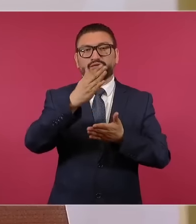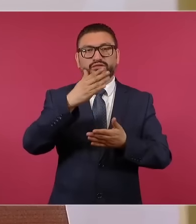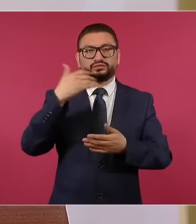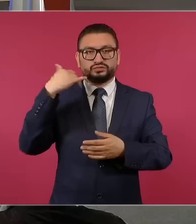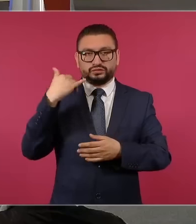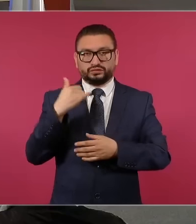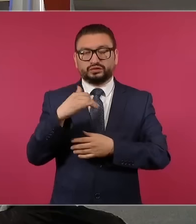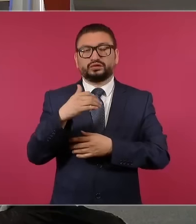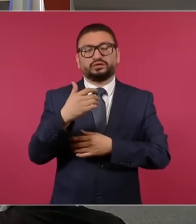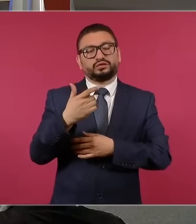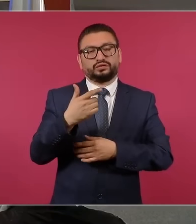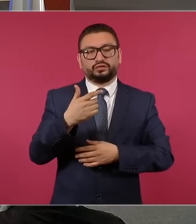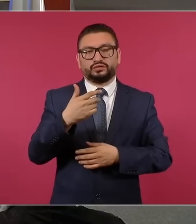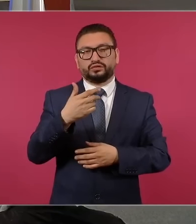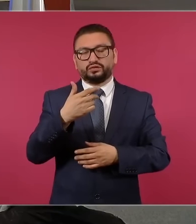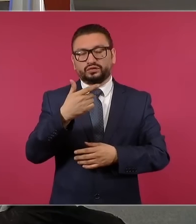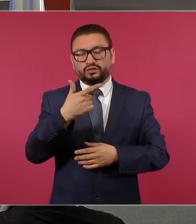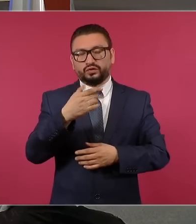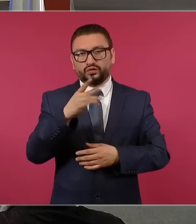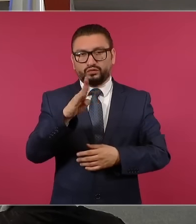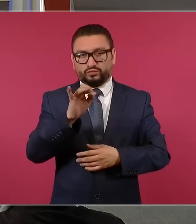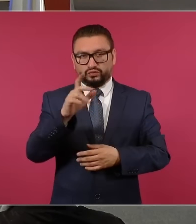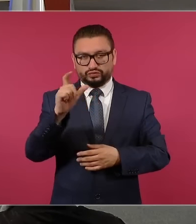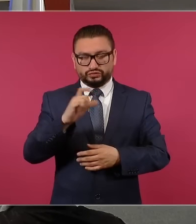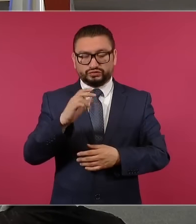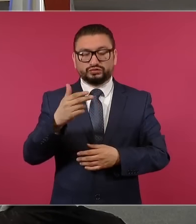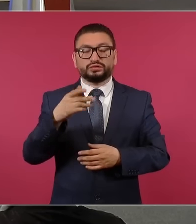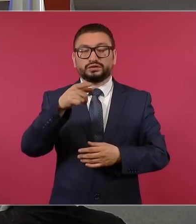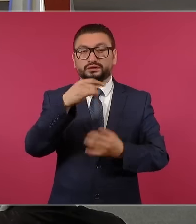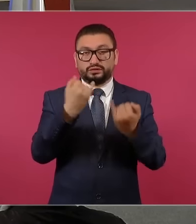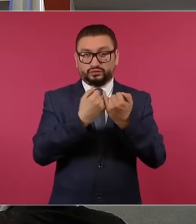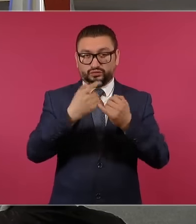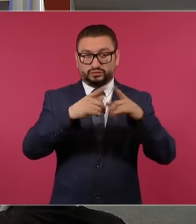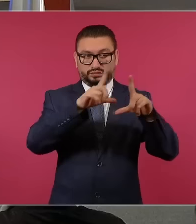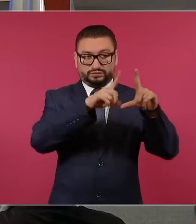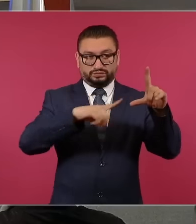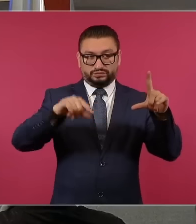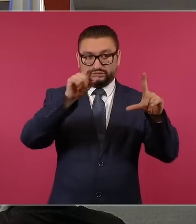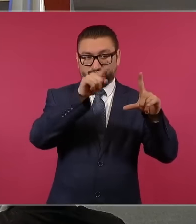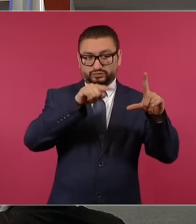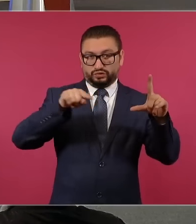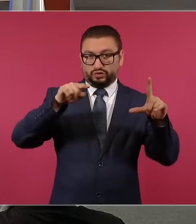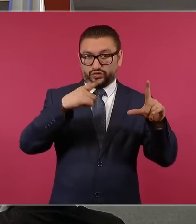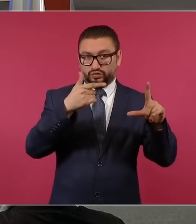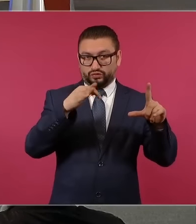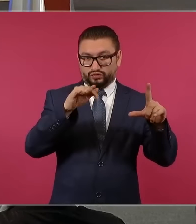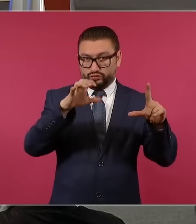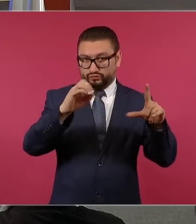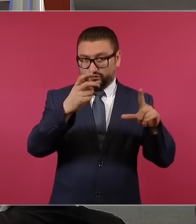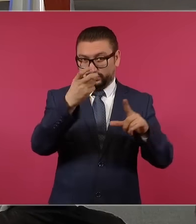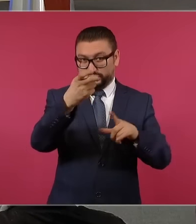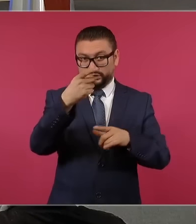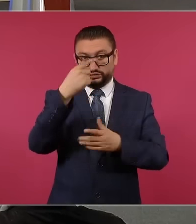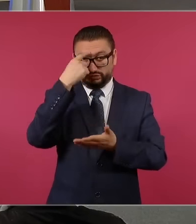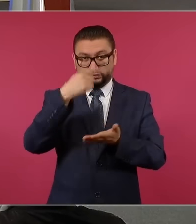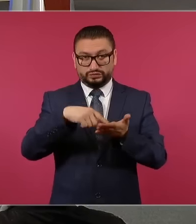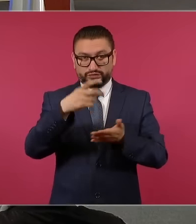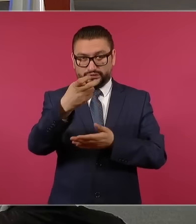Horwosh, por allá y al Golfo. ¿Eso es lo que ustedes están